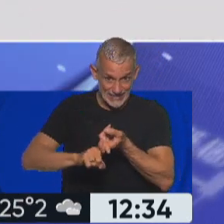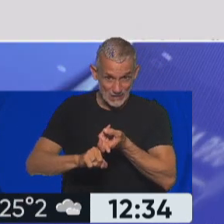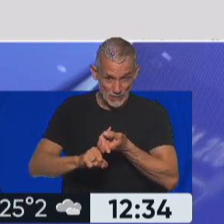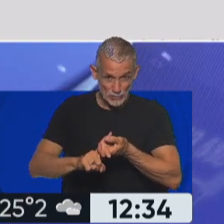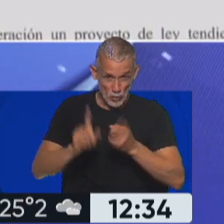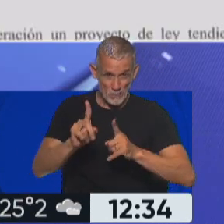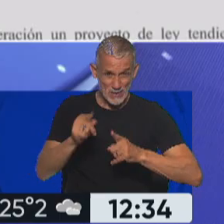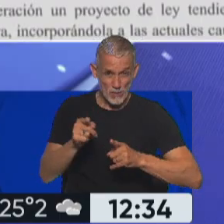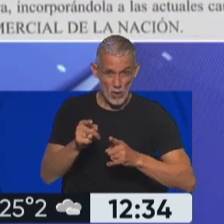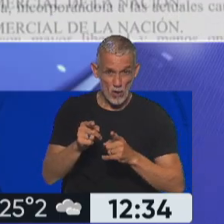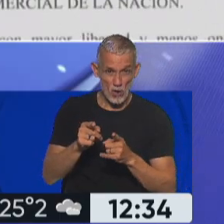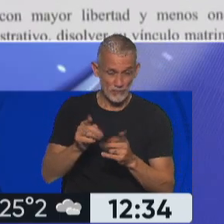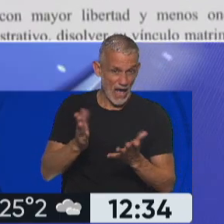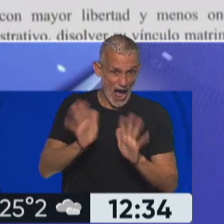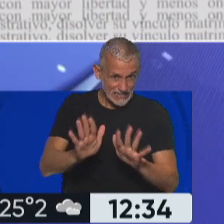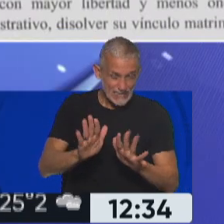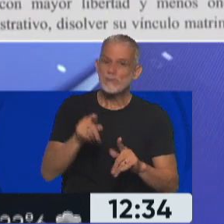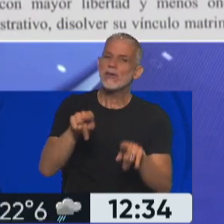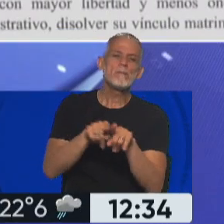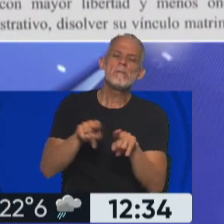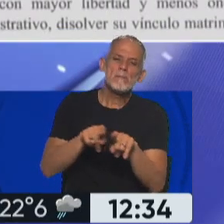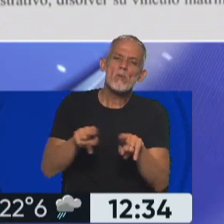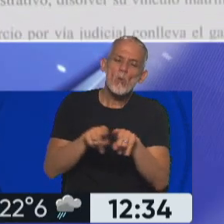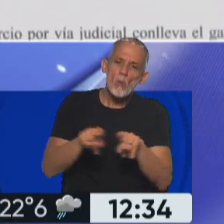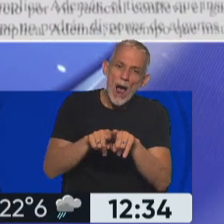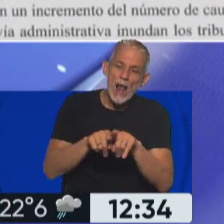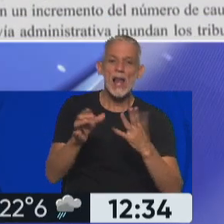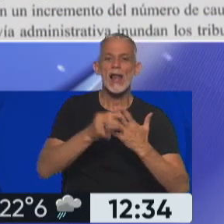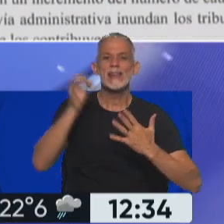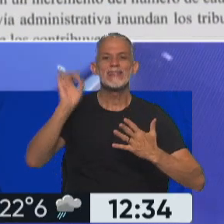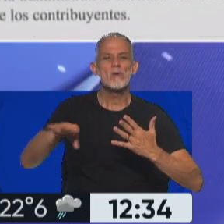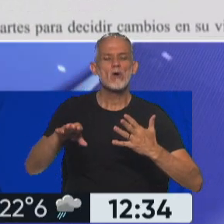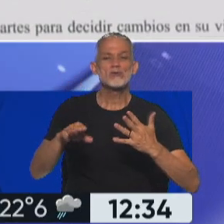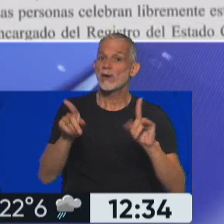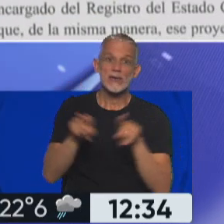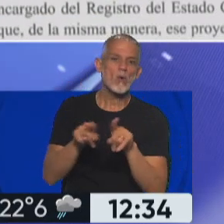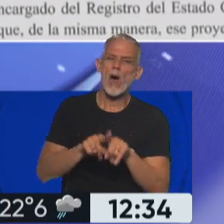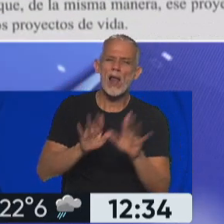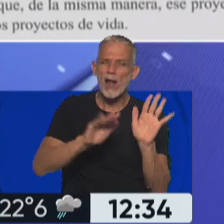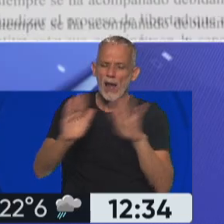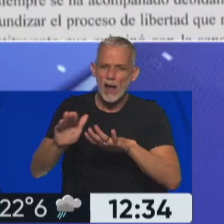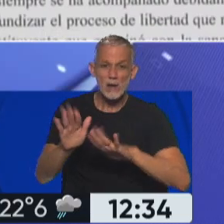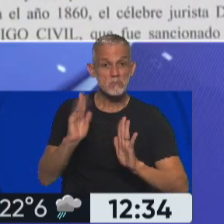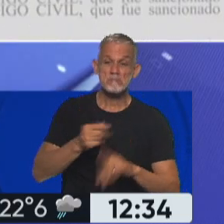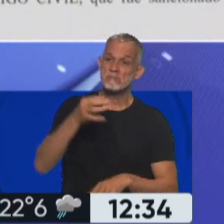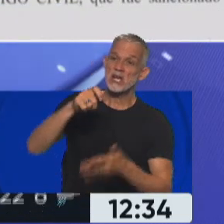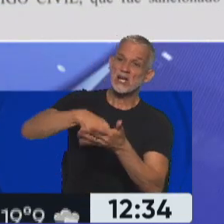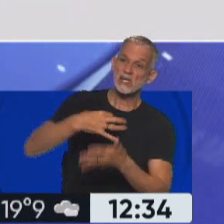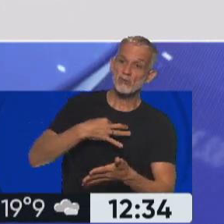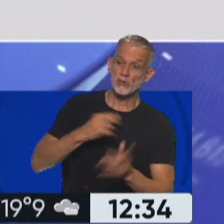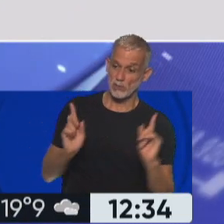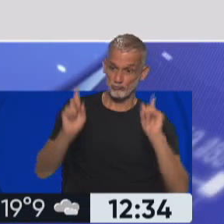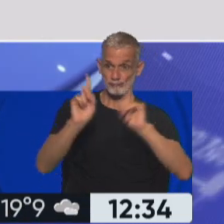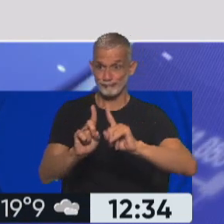vínculo familiar, bueno, cuando se quiere disolver que sea de la misma manera. Va al servicio civil,